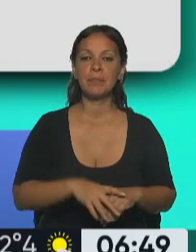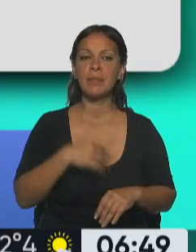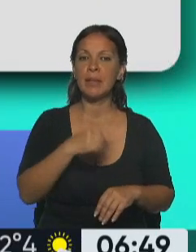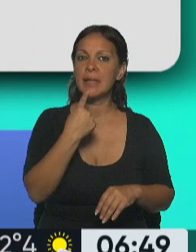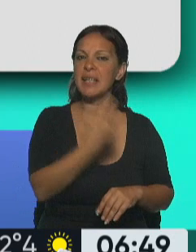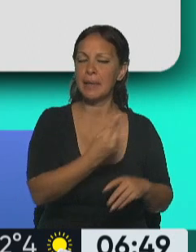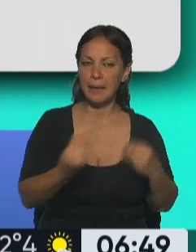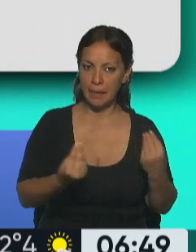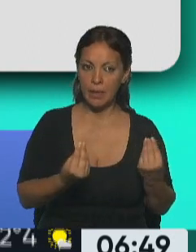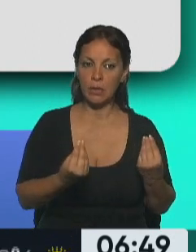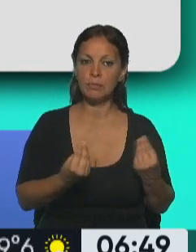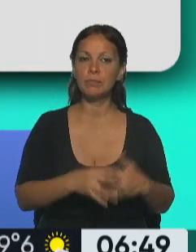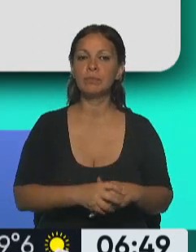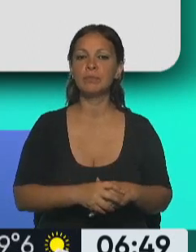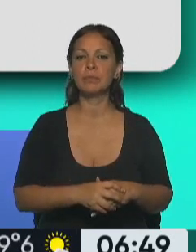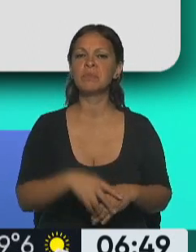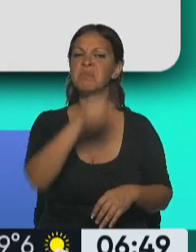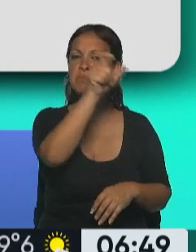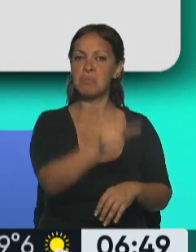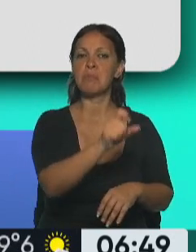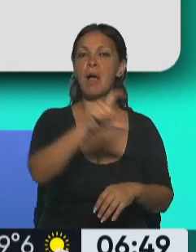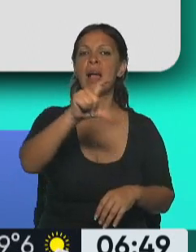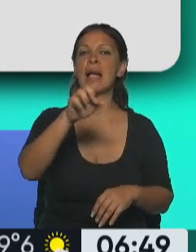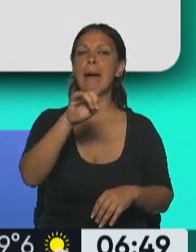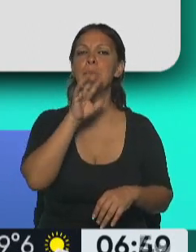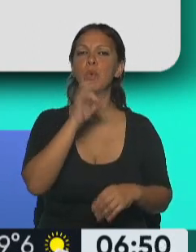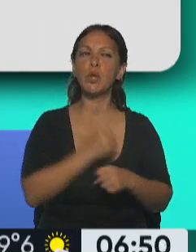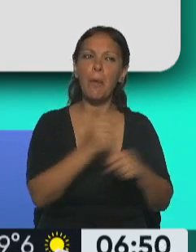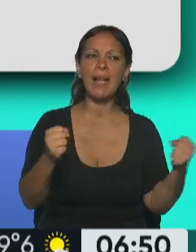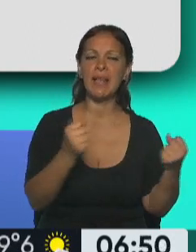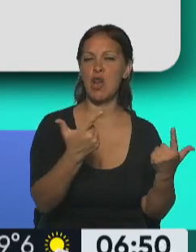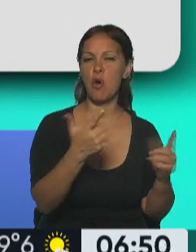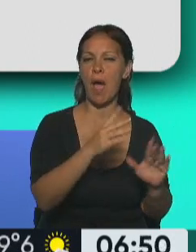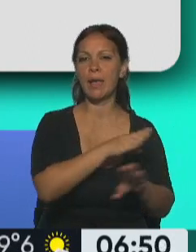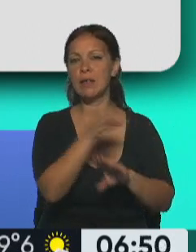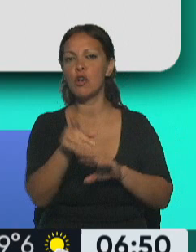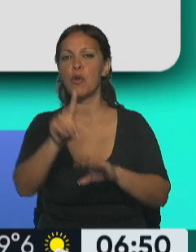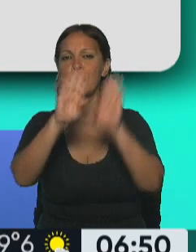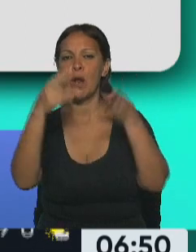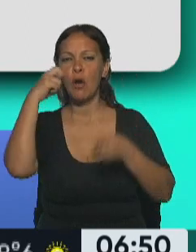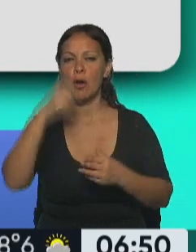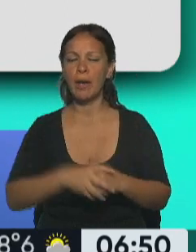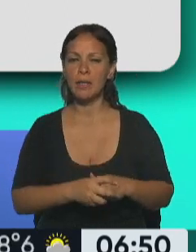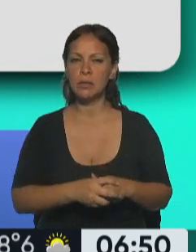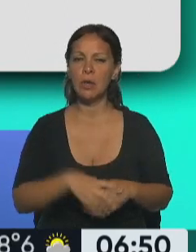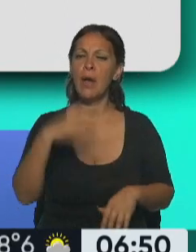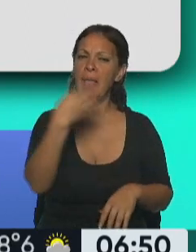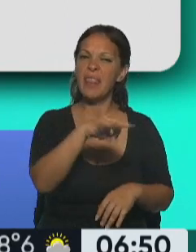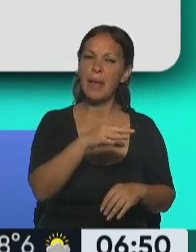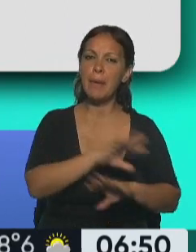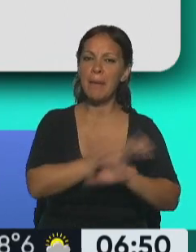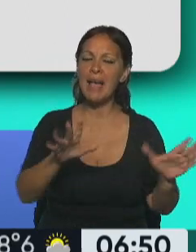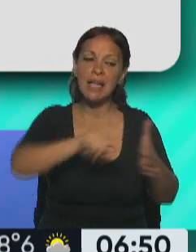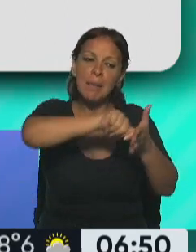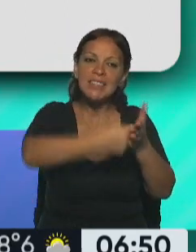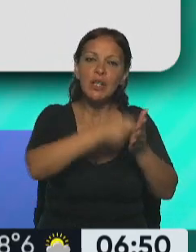dijo en estos términos. Caputo no tuvo la valentía de venir al Congreso, tiene que dejar de apretar a los gobernadores y tratar de buscar acuerdos